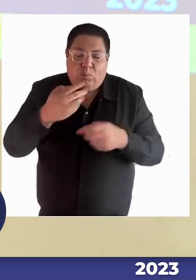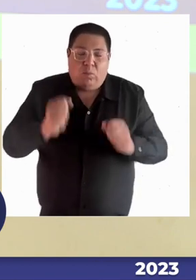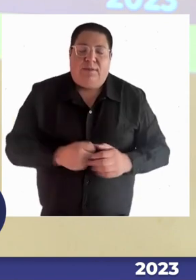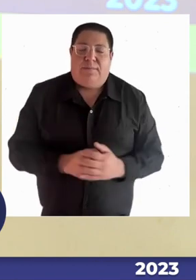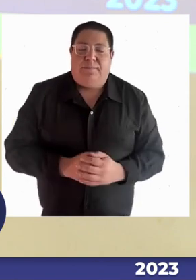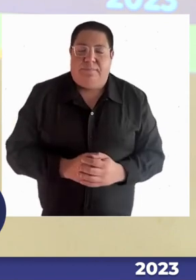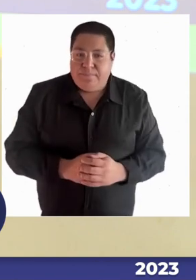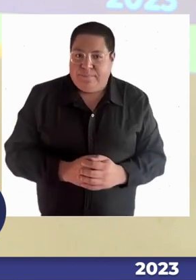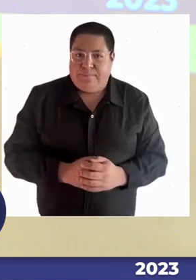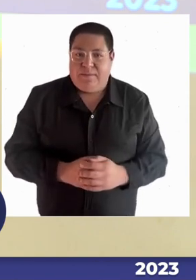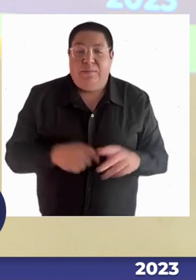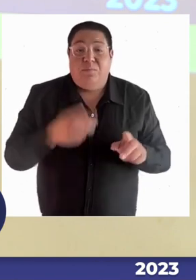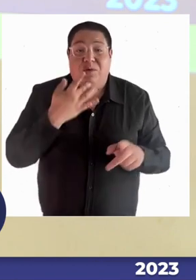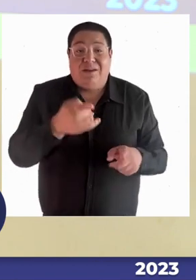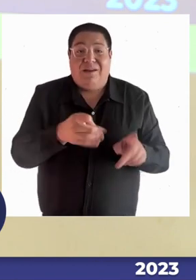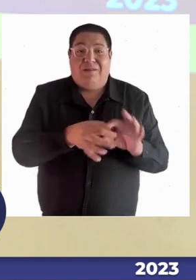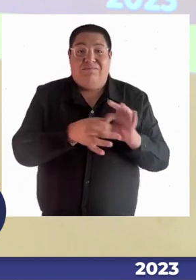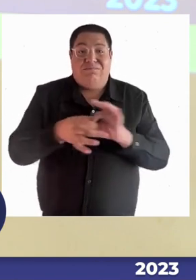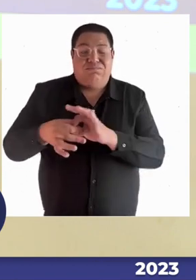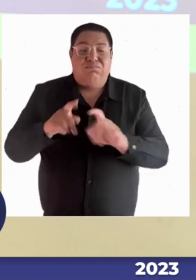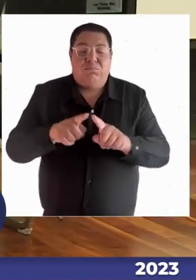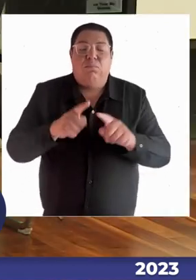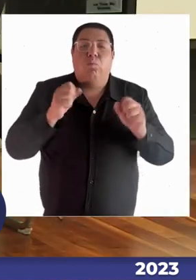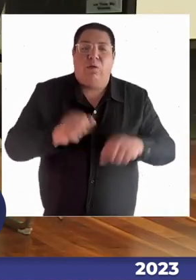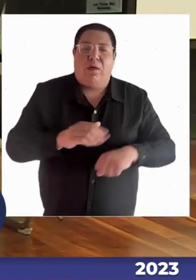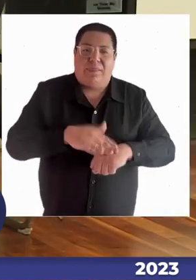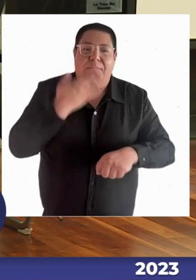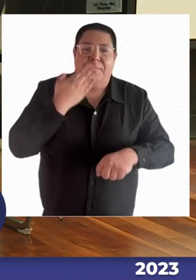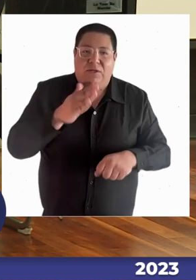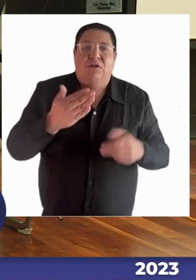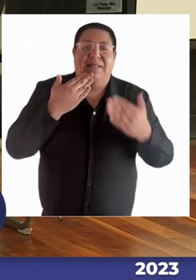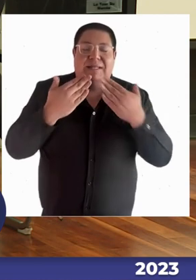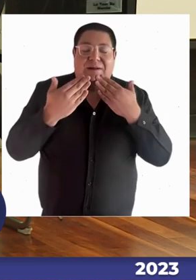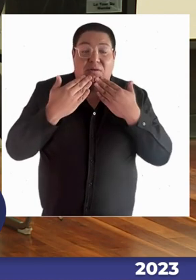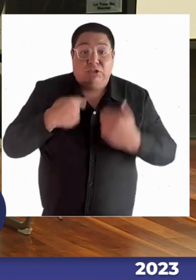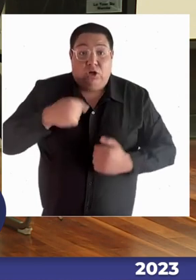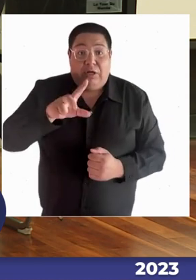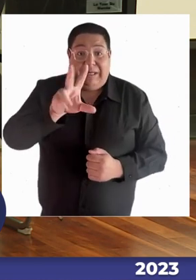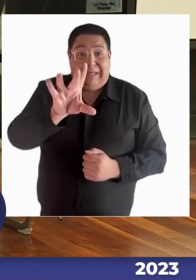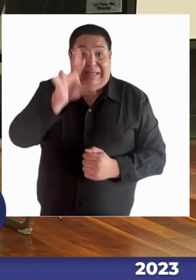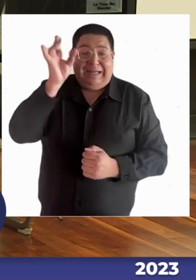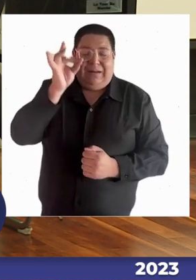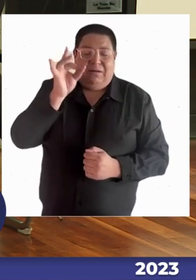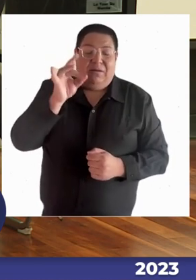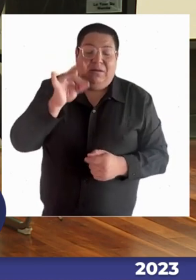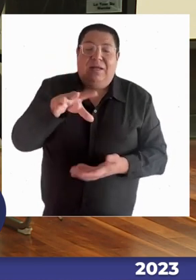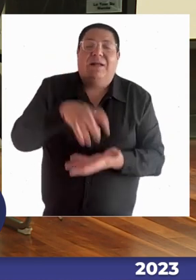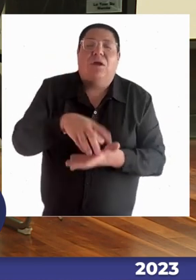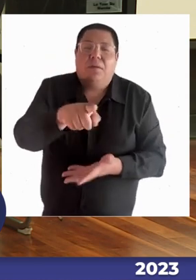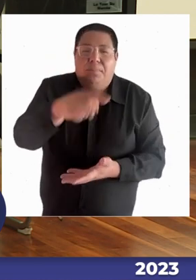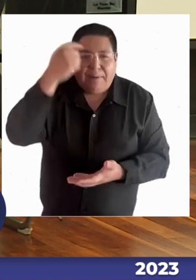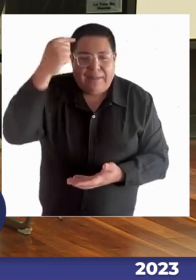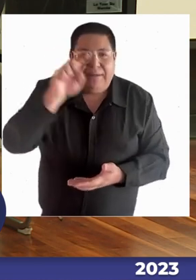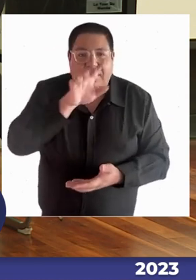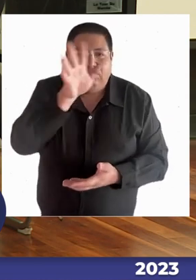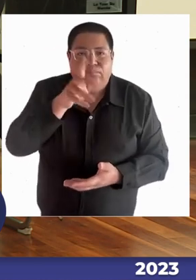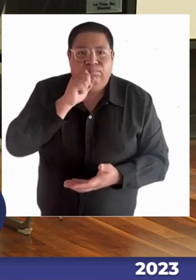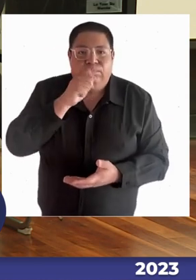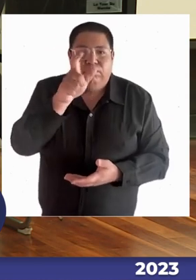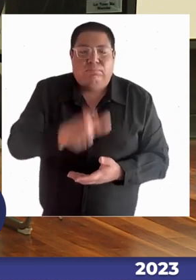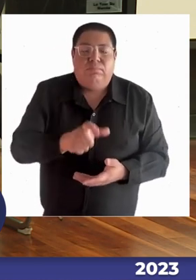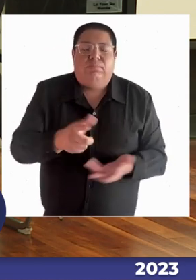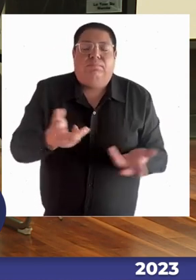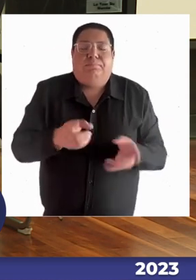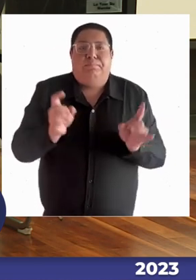abrir los espacios que nunca deberían intentar abrirse, ¿verdad? Deberían estar siempre llanos y abiertos para este tema. Si nosotros